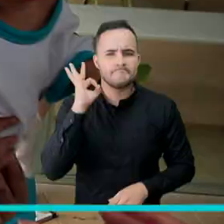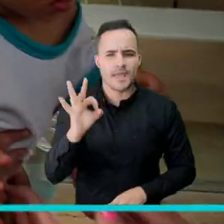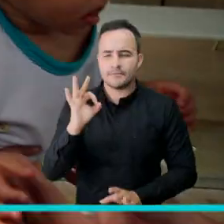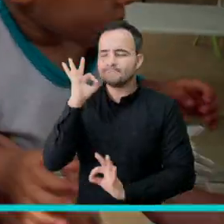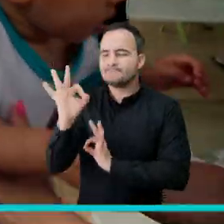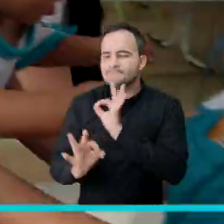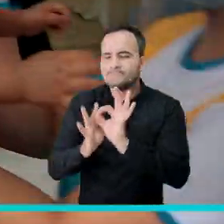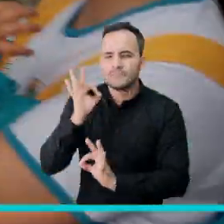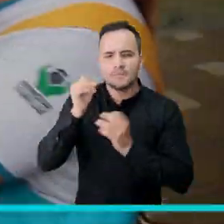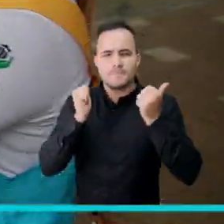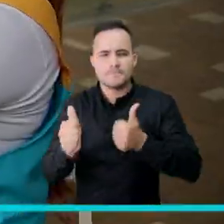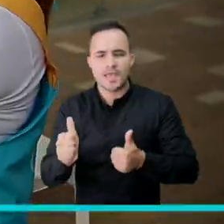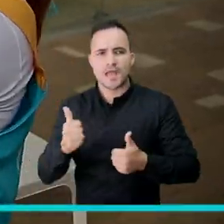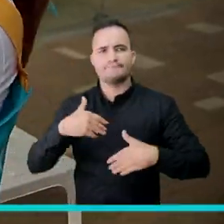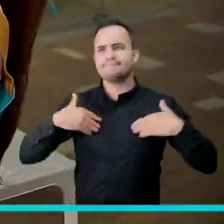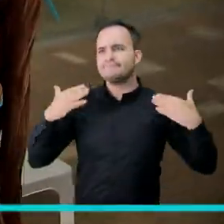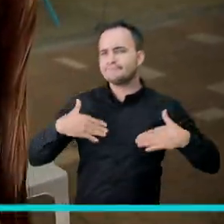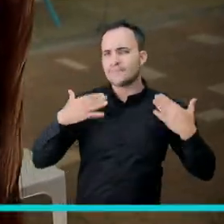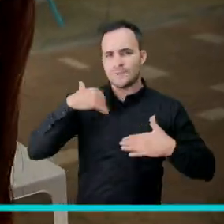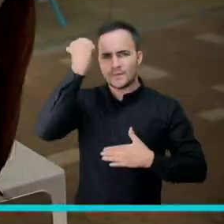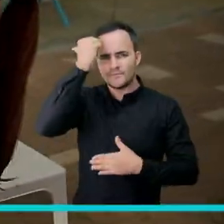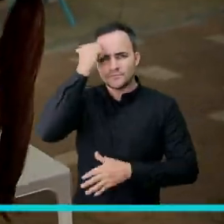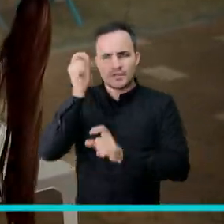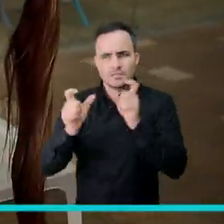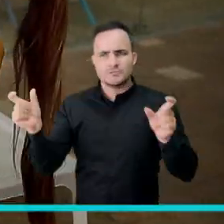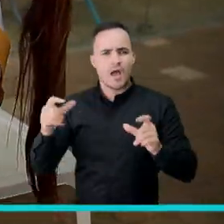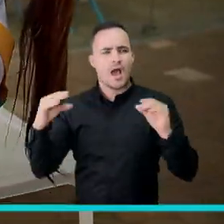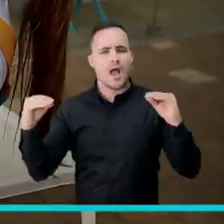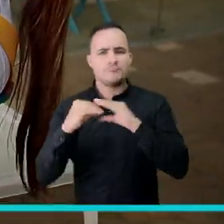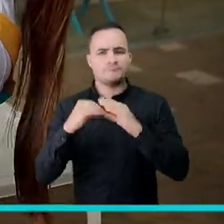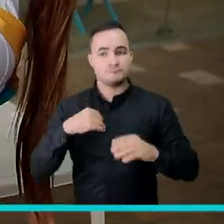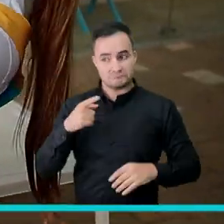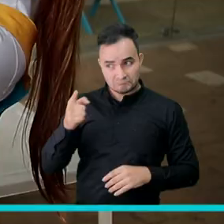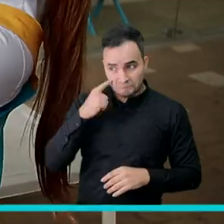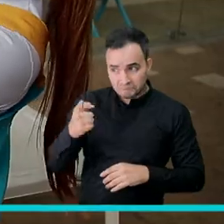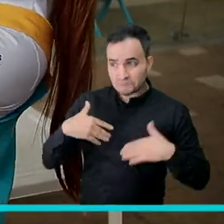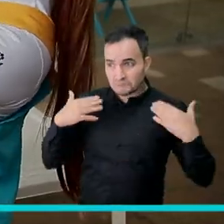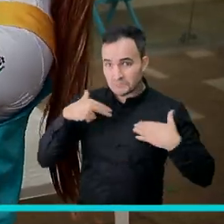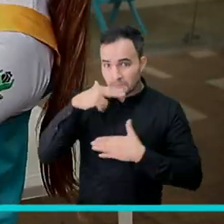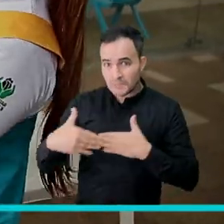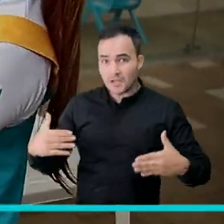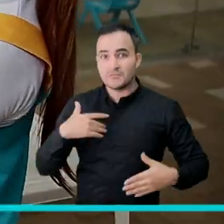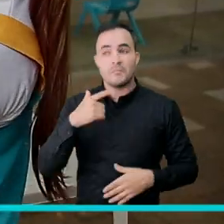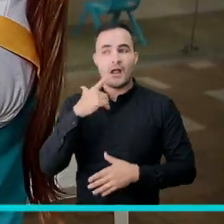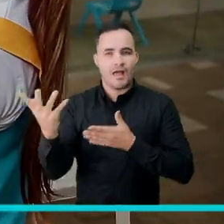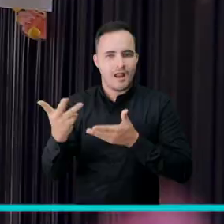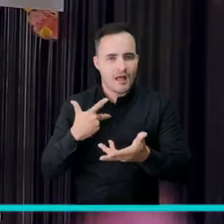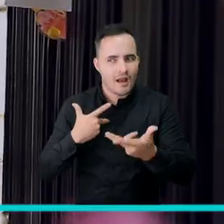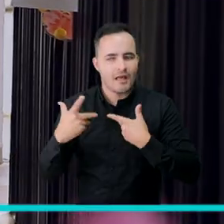aprenden mucho, se amanean mucho con las profes y se adaptan muy bien acá al lugar.